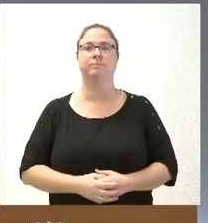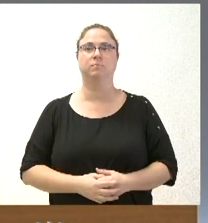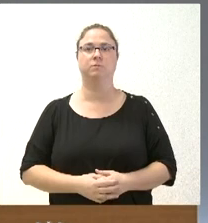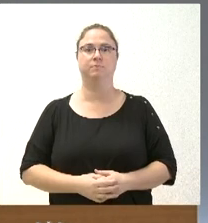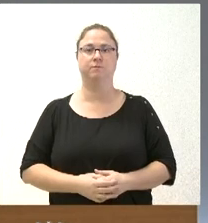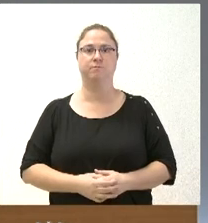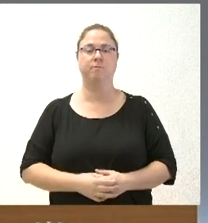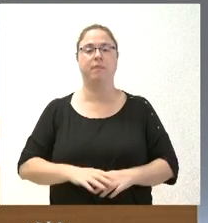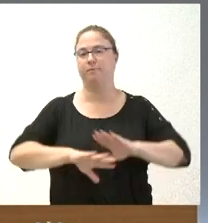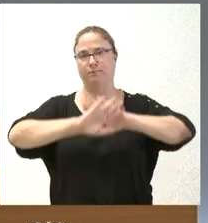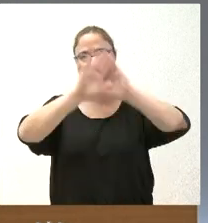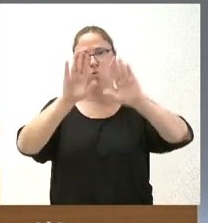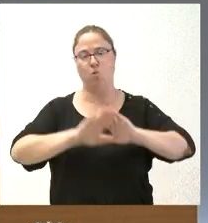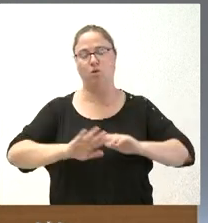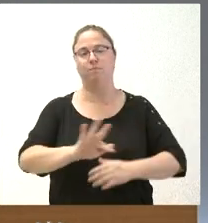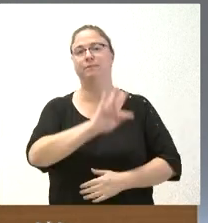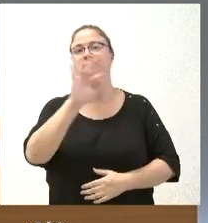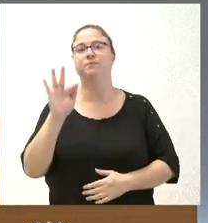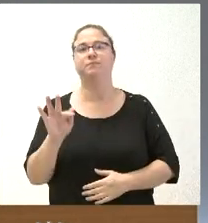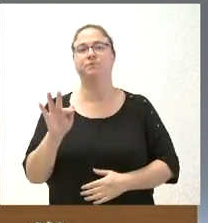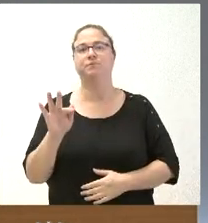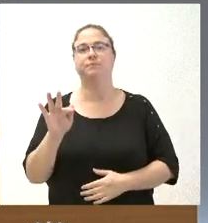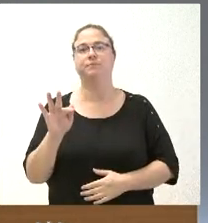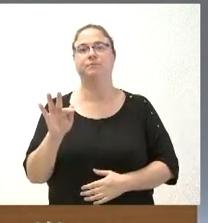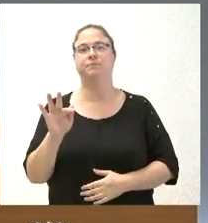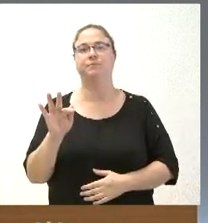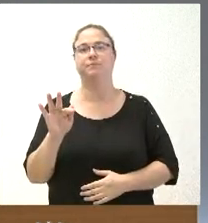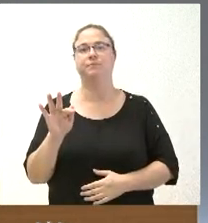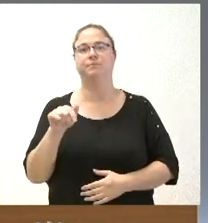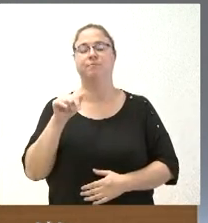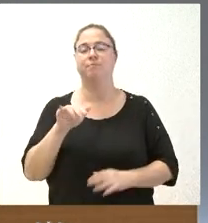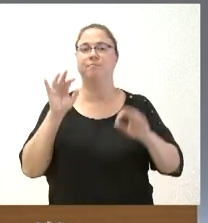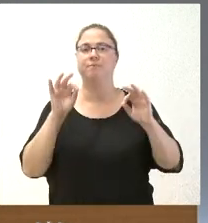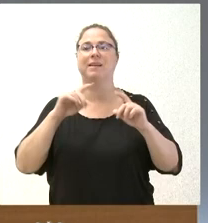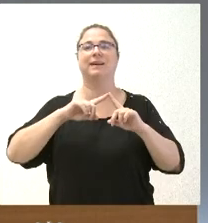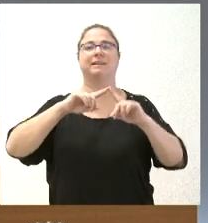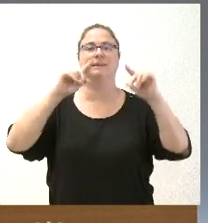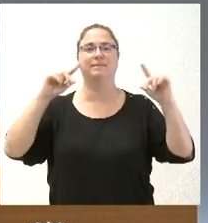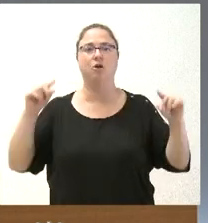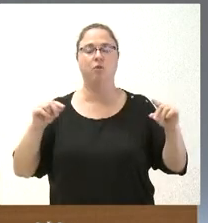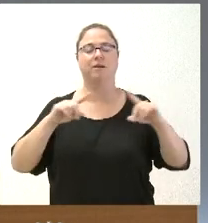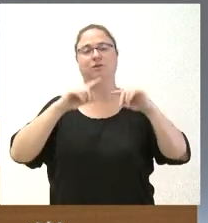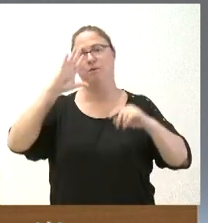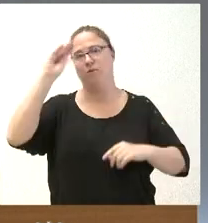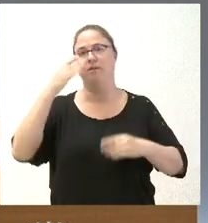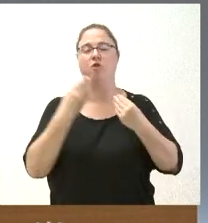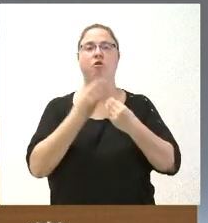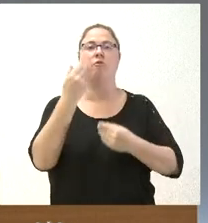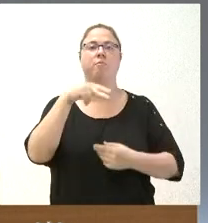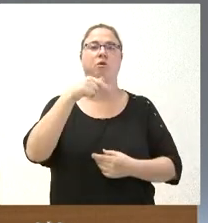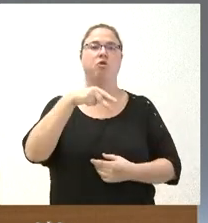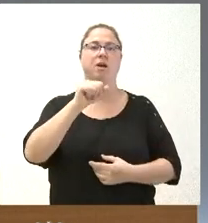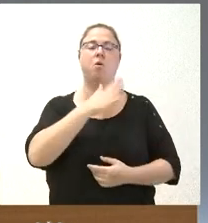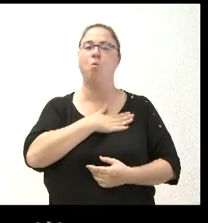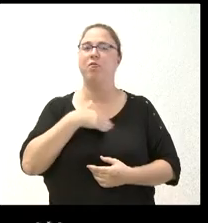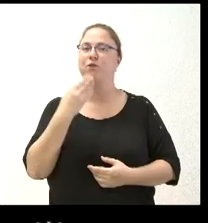pues vamos a cerrar este capítulo hoy en Segovia con Segovia Udaz y con Begoña Rincón cuando quieras